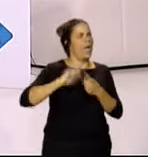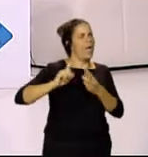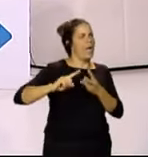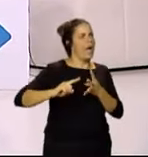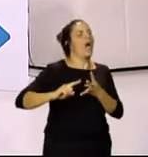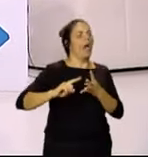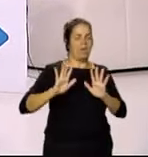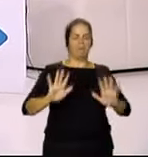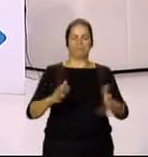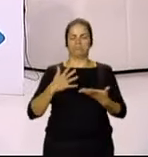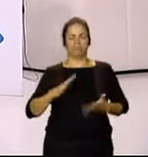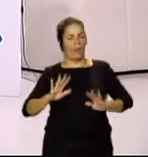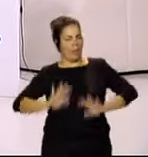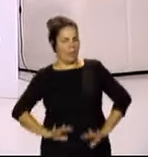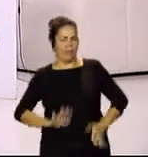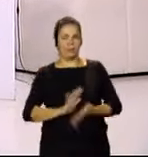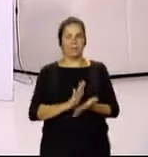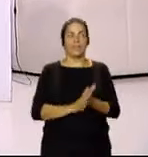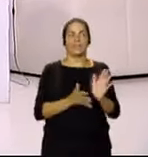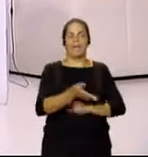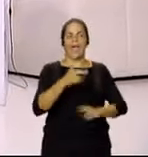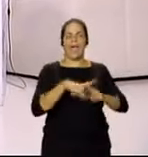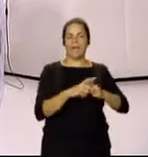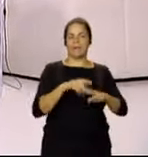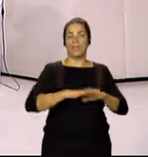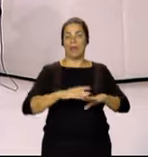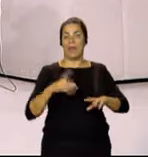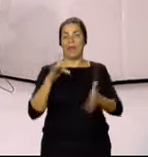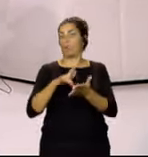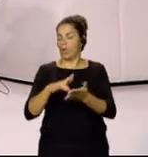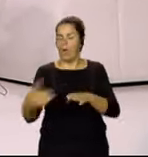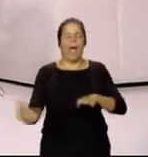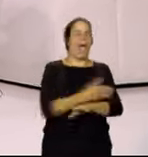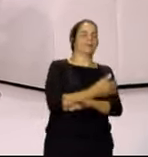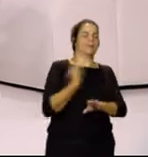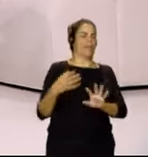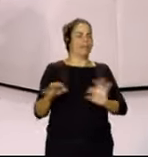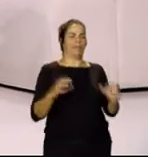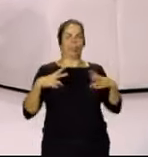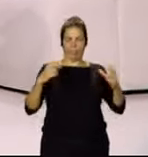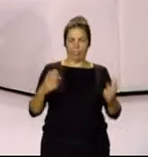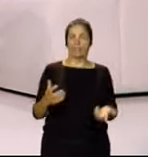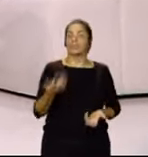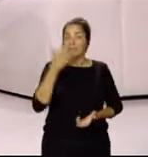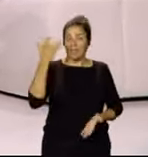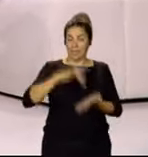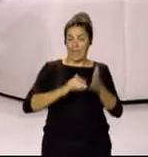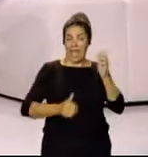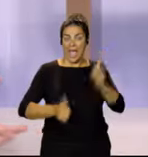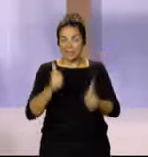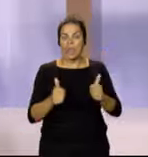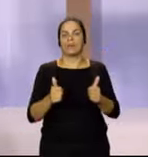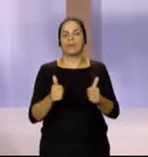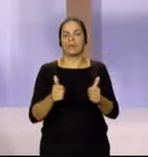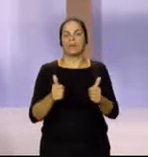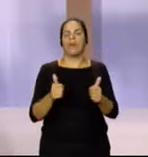armonía y encuentras más herramientas mentales para combatirlo antes de que ocurra. Entonces, cuando llegas al examen, dices, vale, voy a estar en una sala grande, va a haber